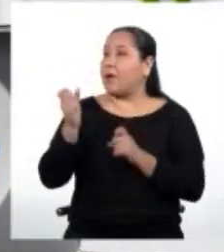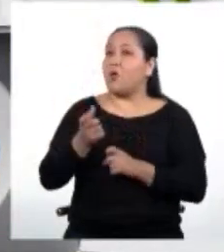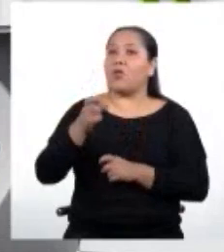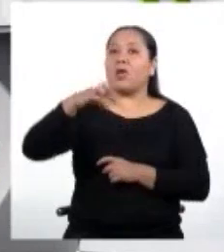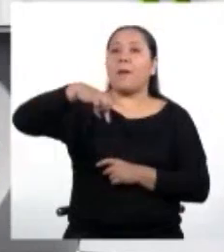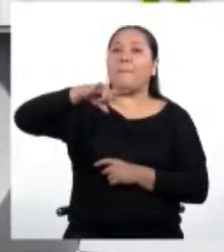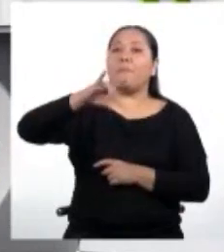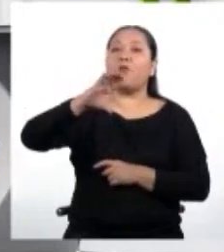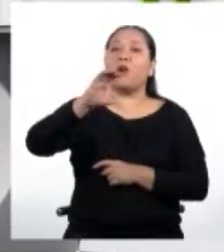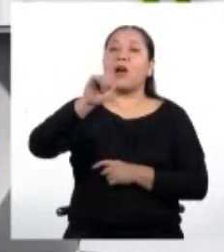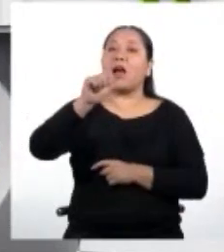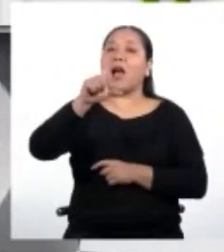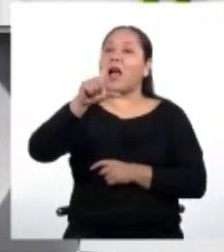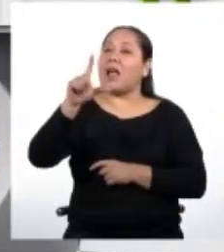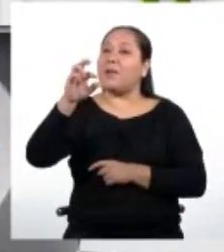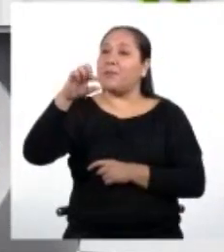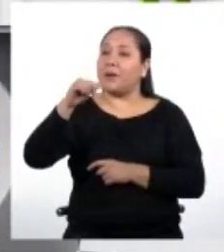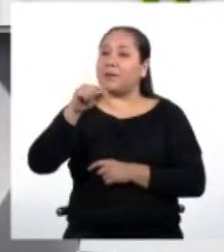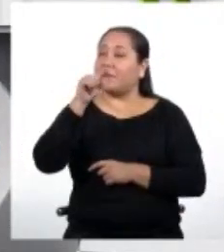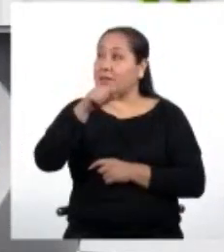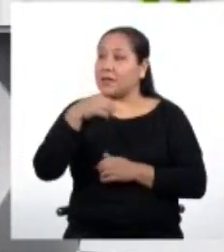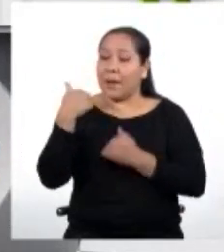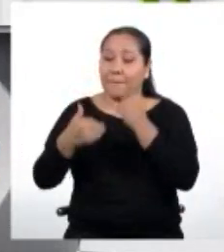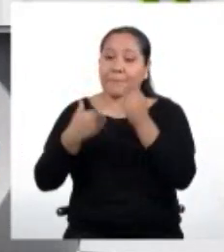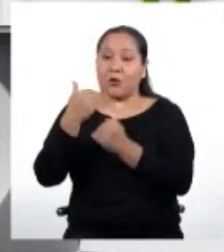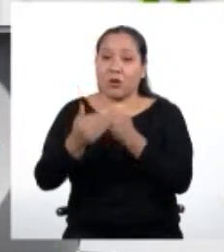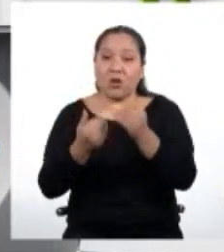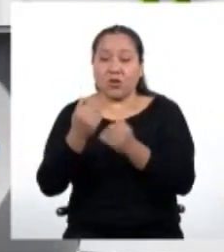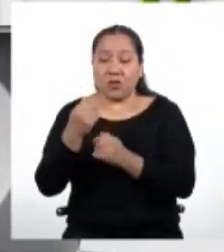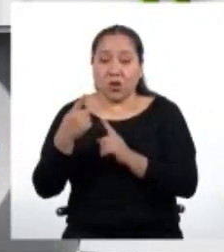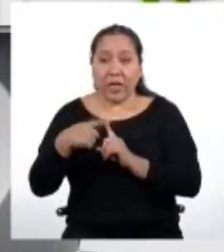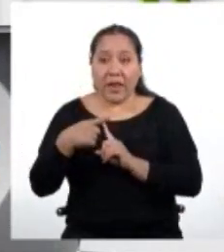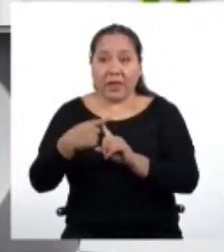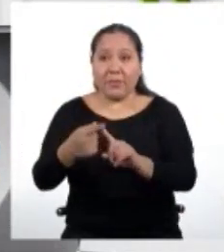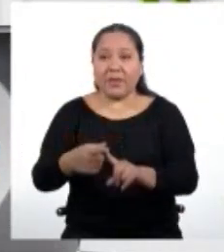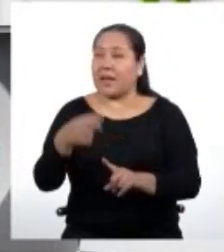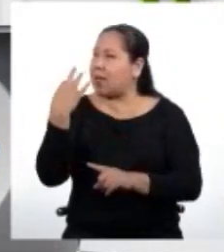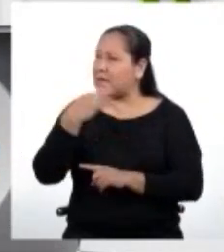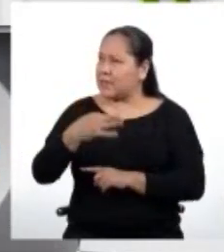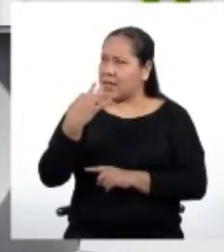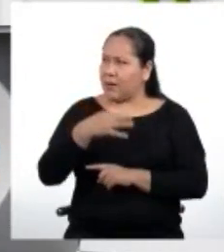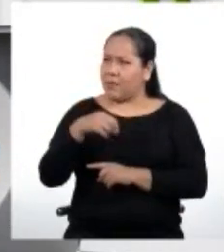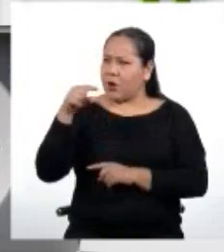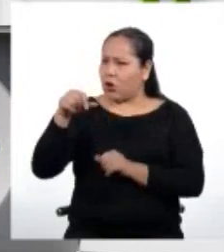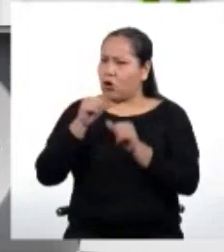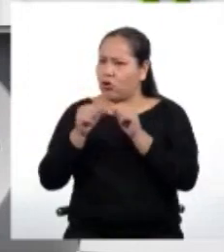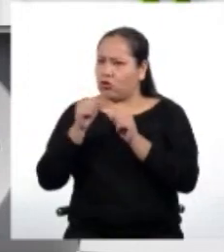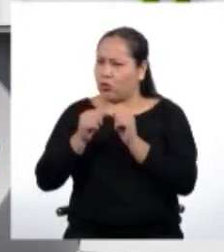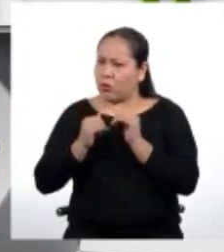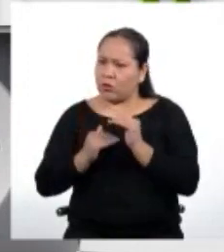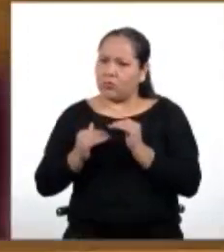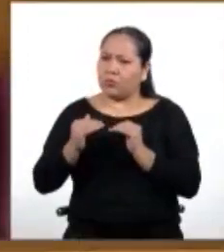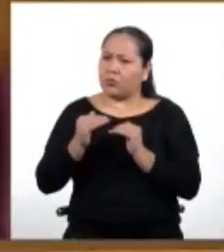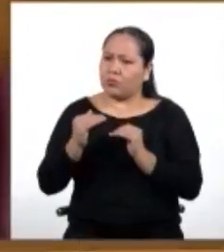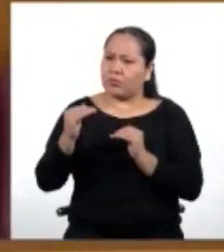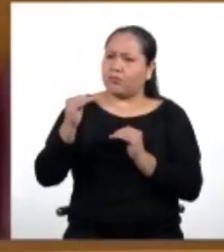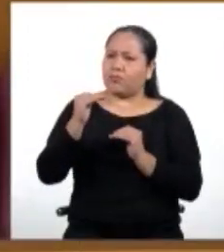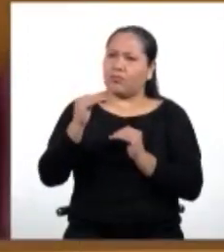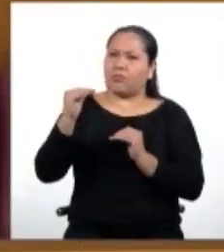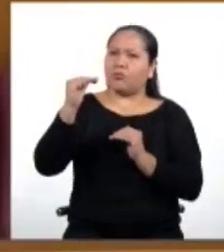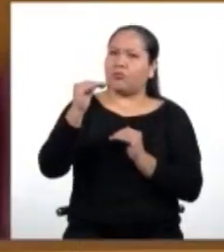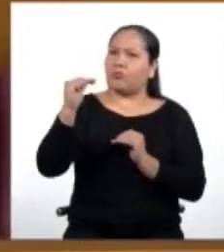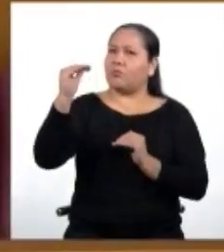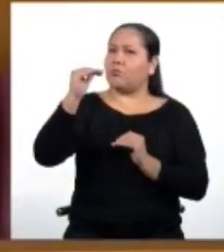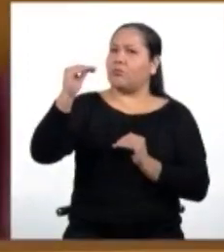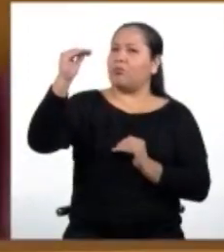consulta lo siguiente. ¿En una progresión aritmética, siempre los valores de los términos son crecientes? ¡Qué